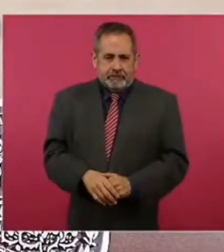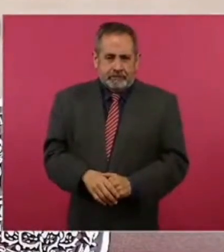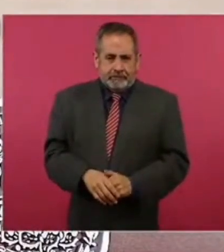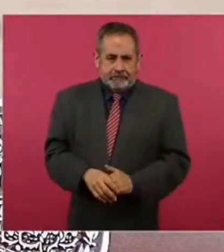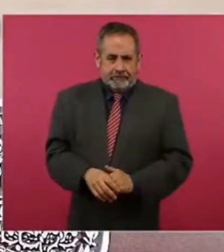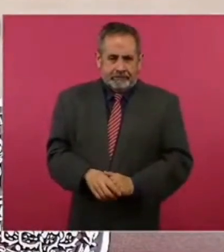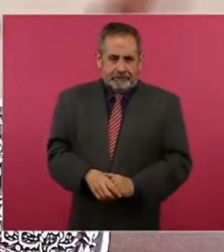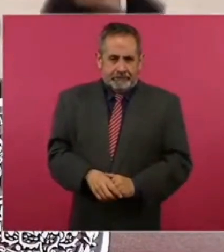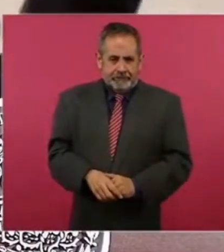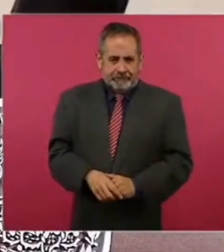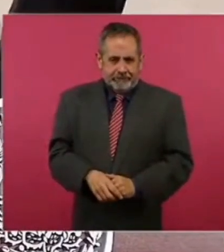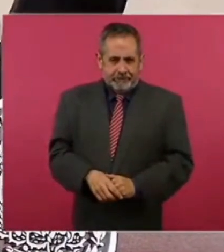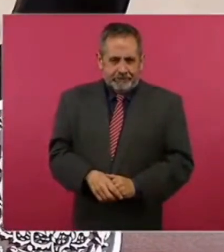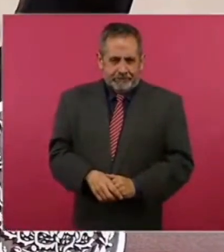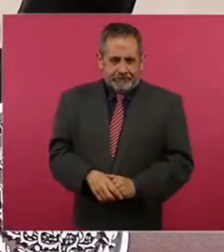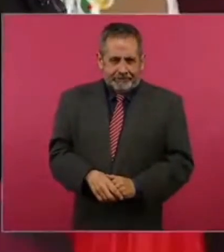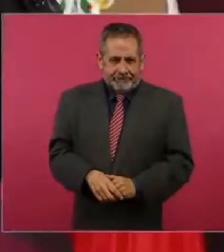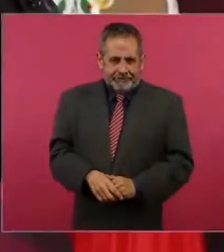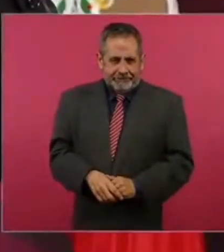Sí.